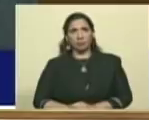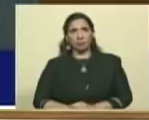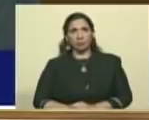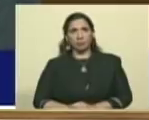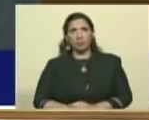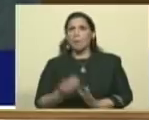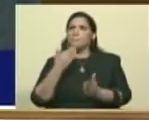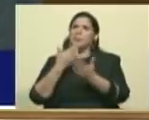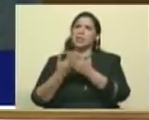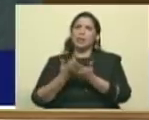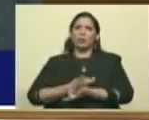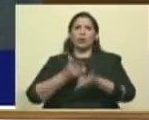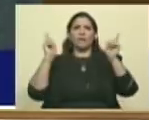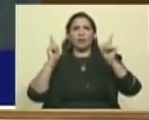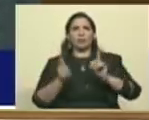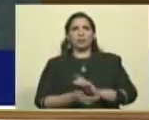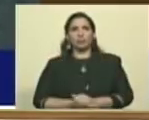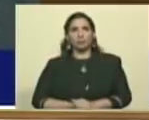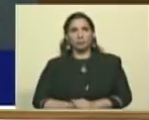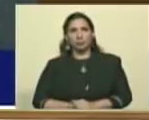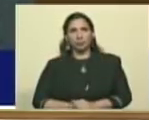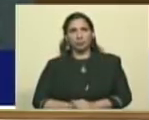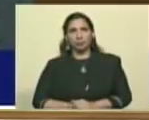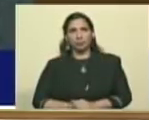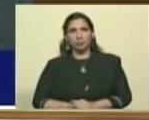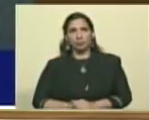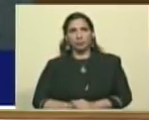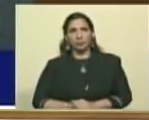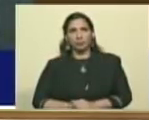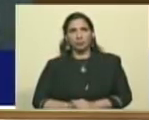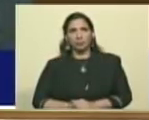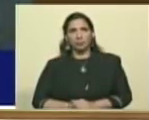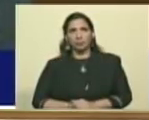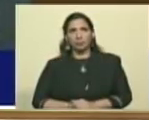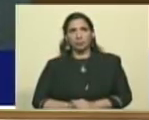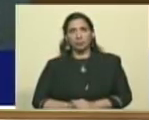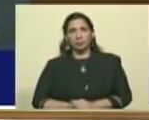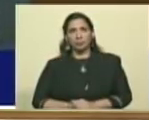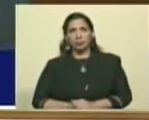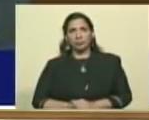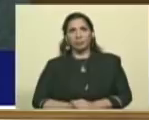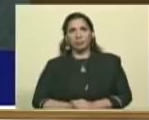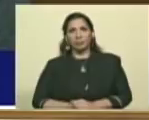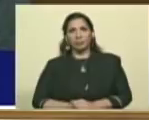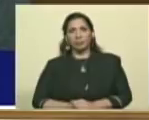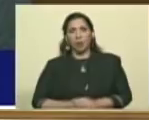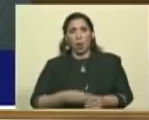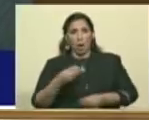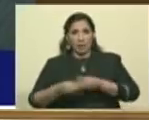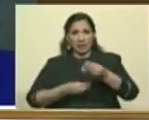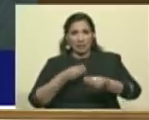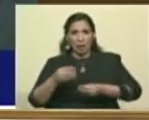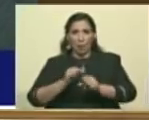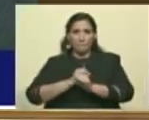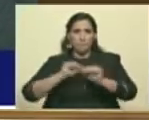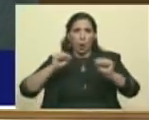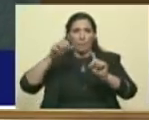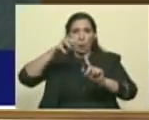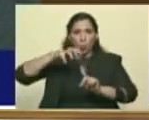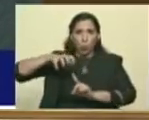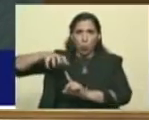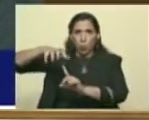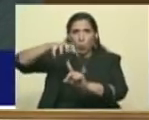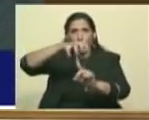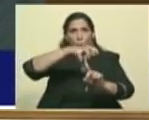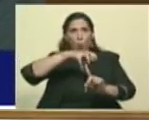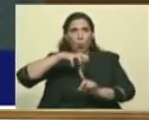Pidiendo la liberación de los que pusieron una bomba en un dron para asesinar